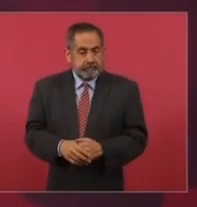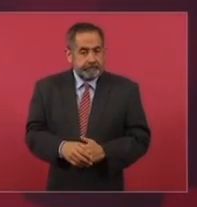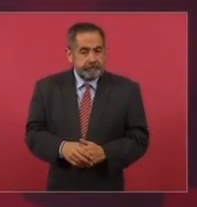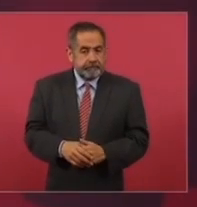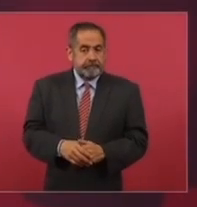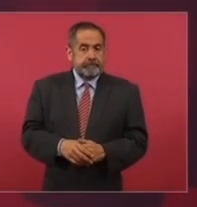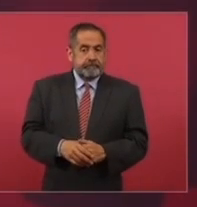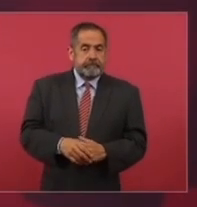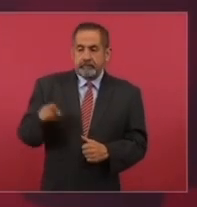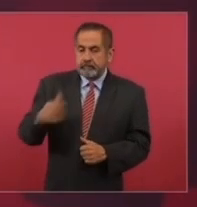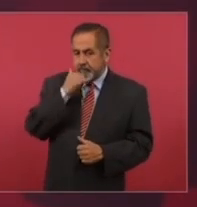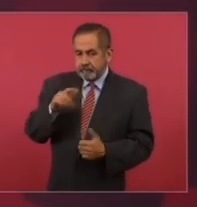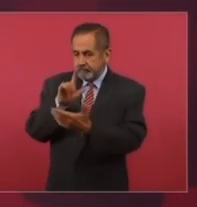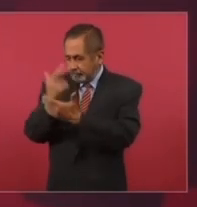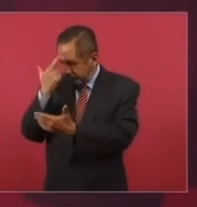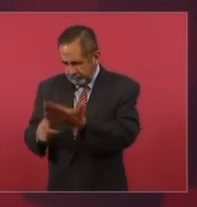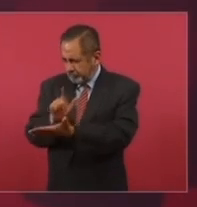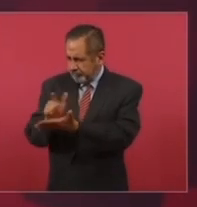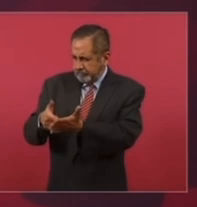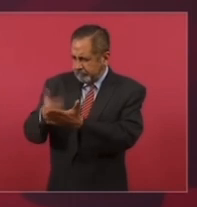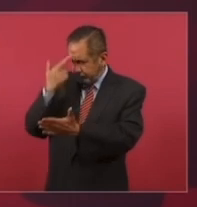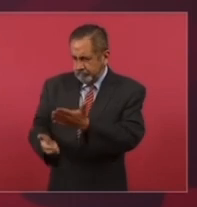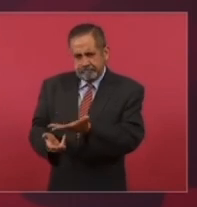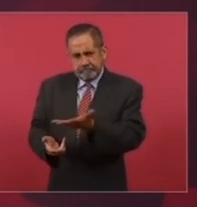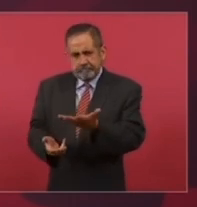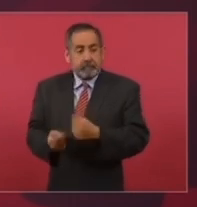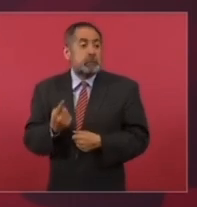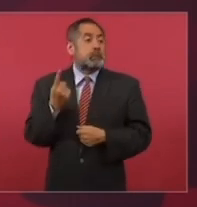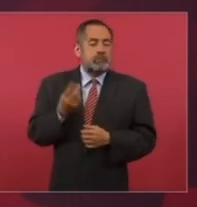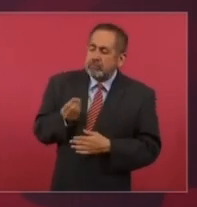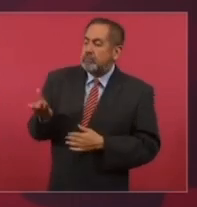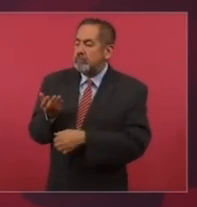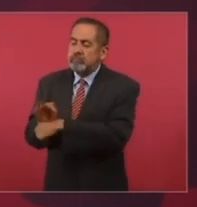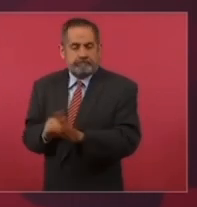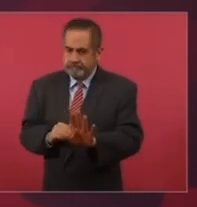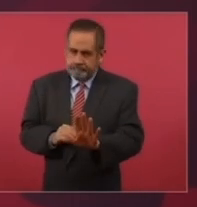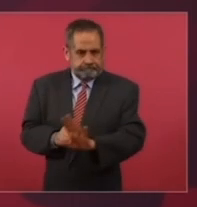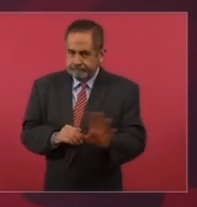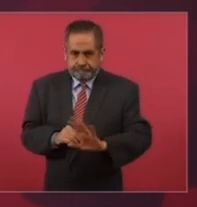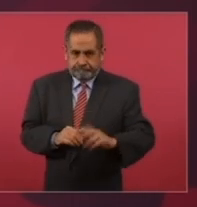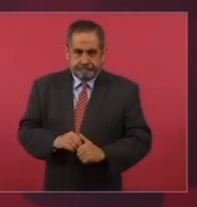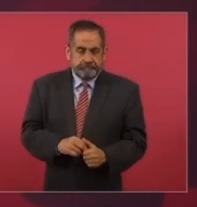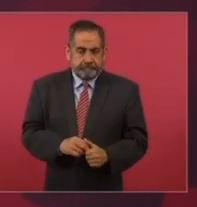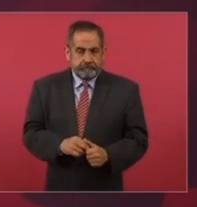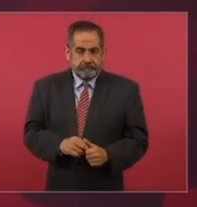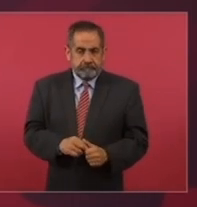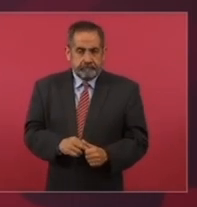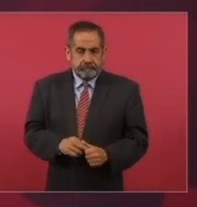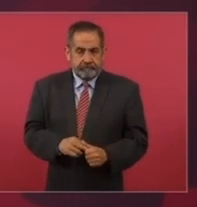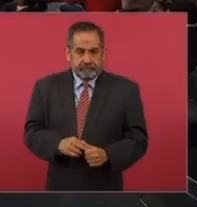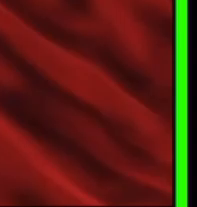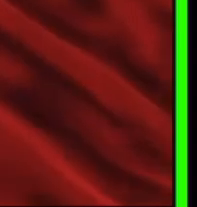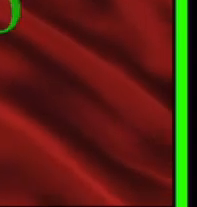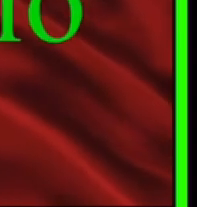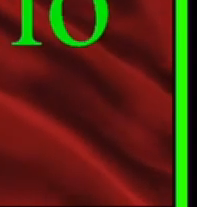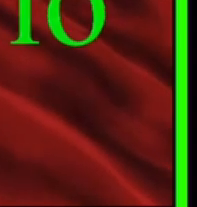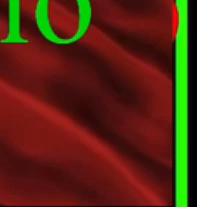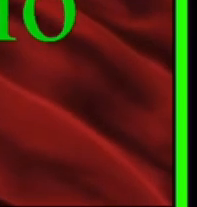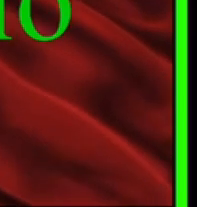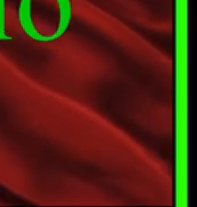por este Mequetrefe. Y no vamos a llegar realmente a una dictadura como Cuba.